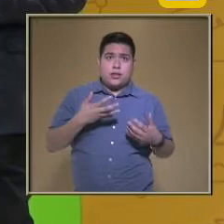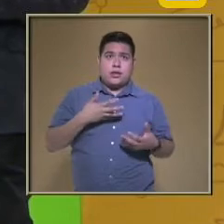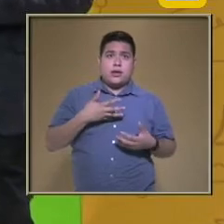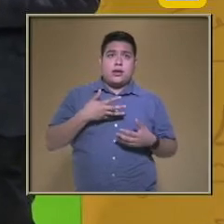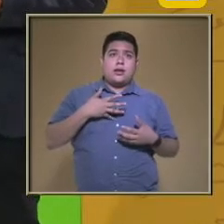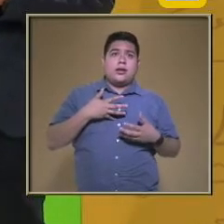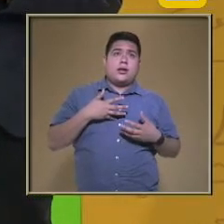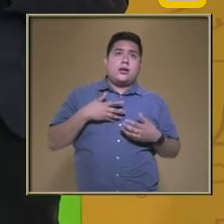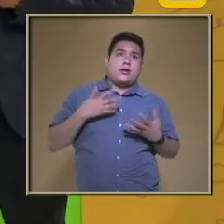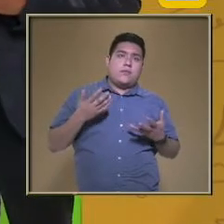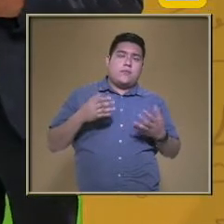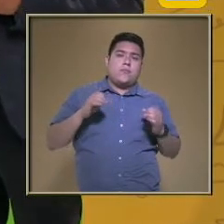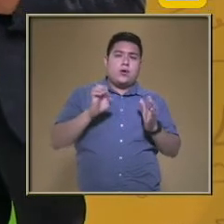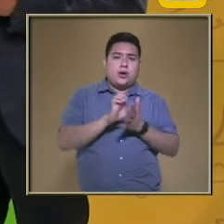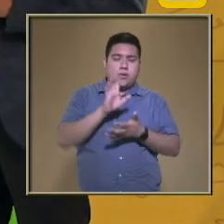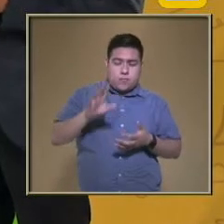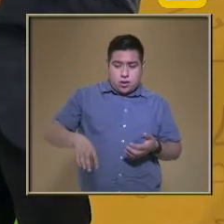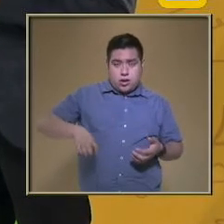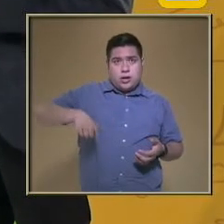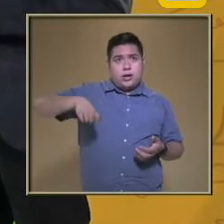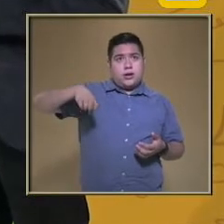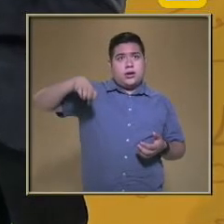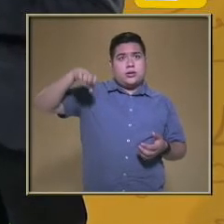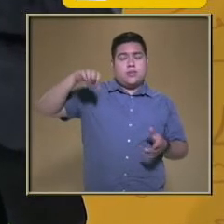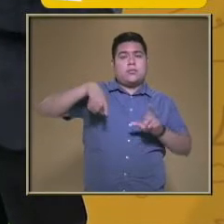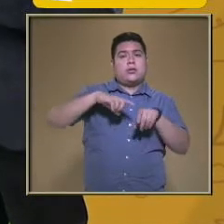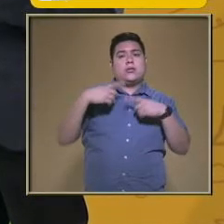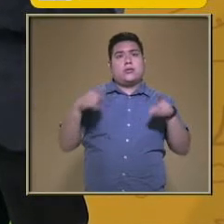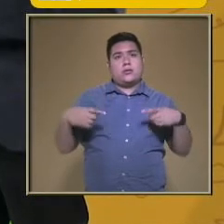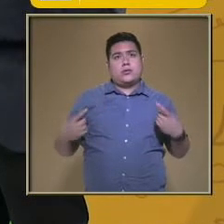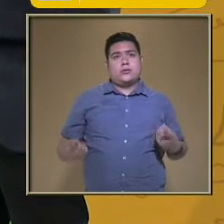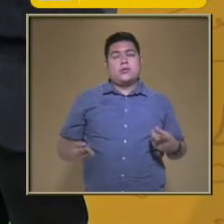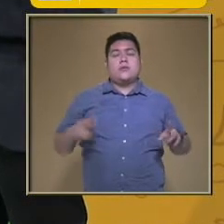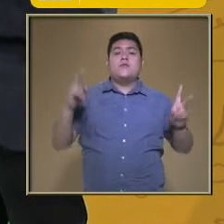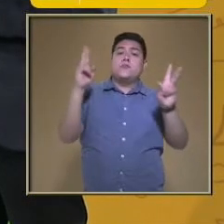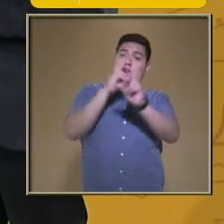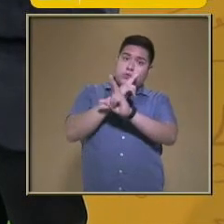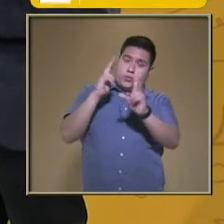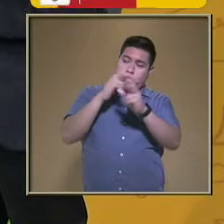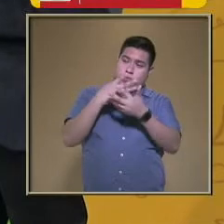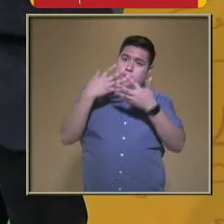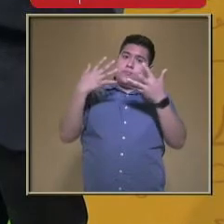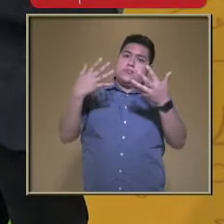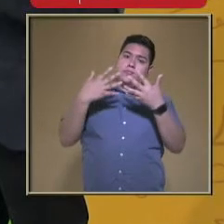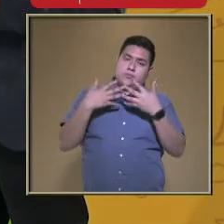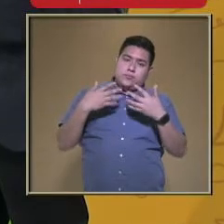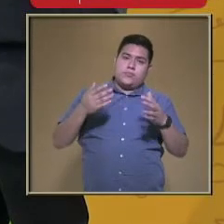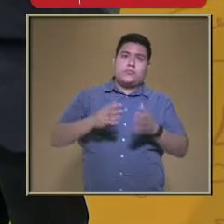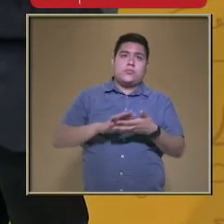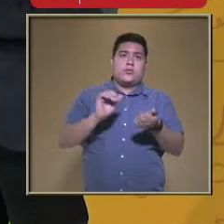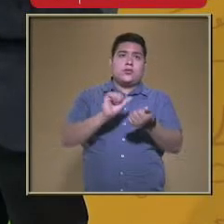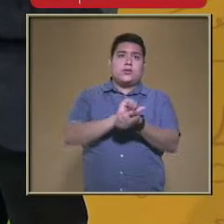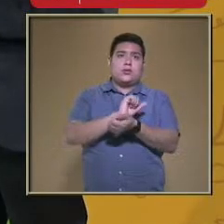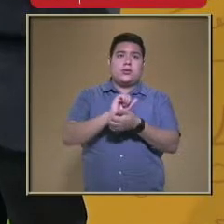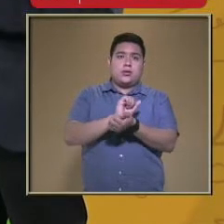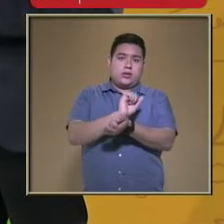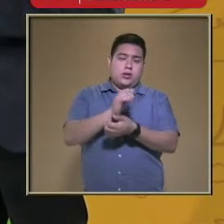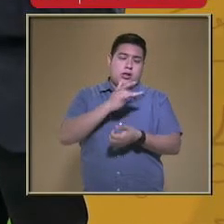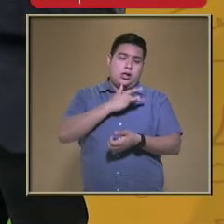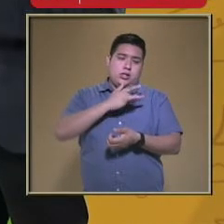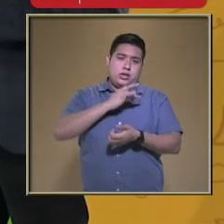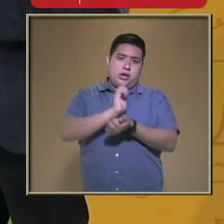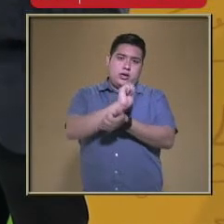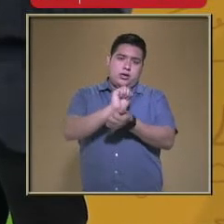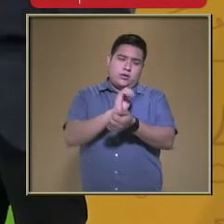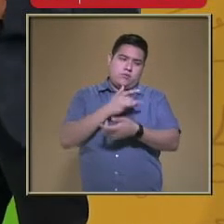¿Verdad? Como son el crecimiento El desarrollo La respiración La circulación El funcionamiento De nuestro corazón Todo eso